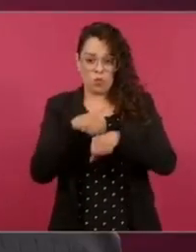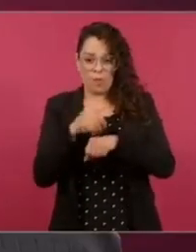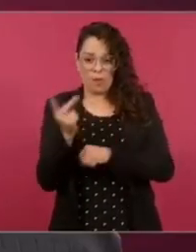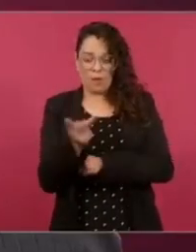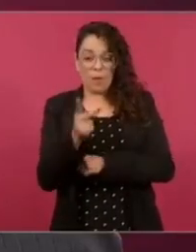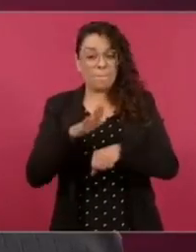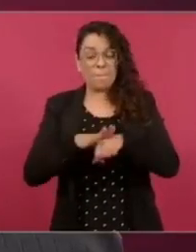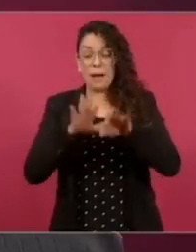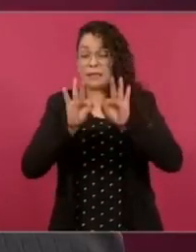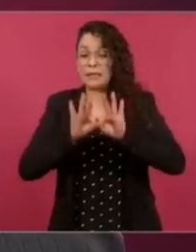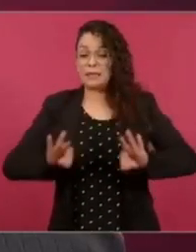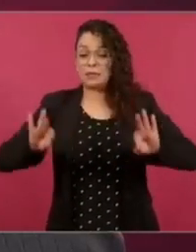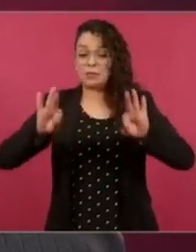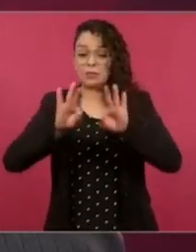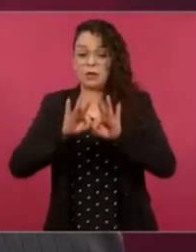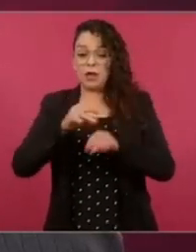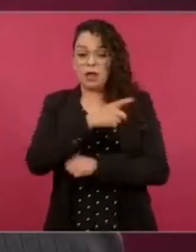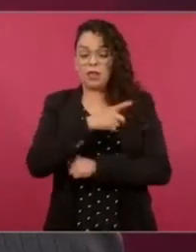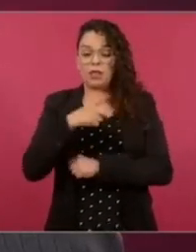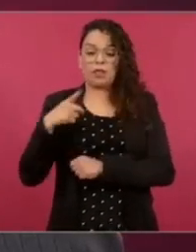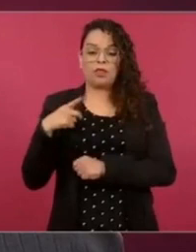¿En urna?